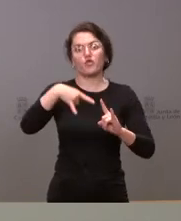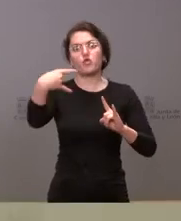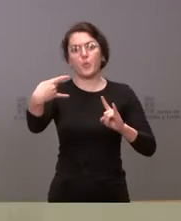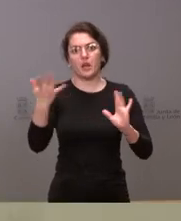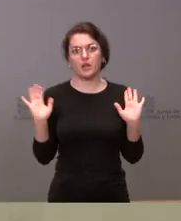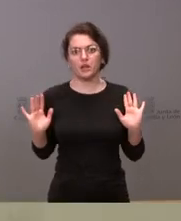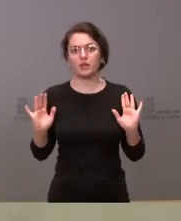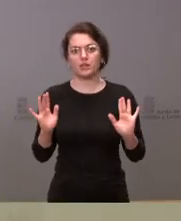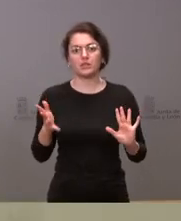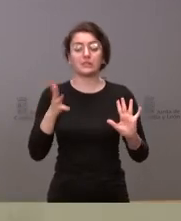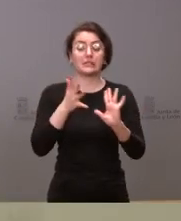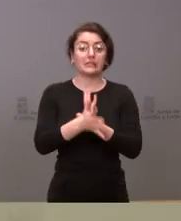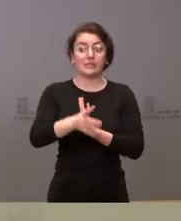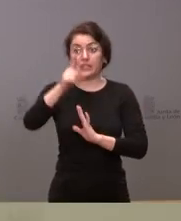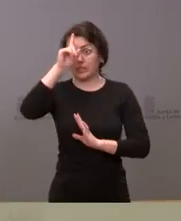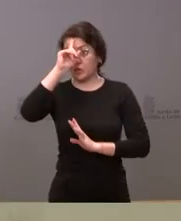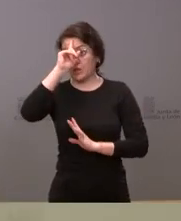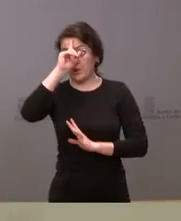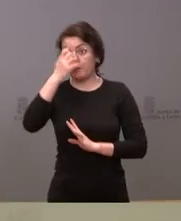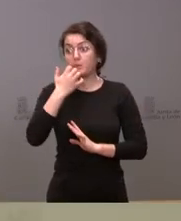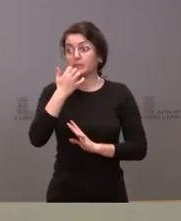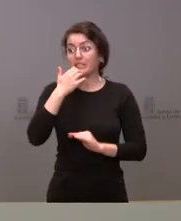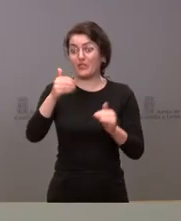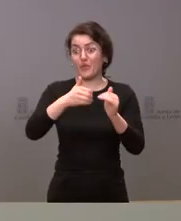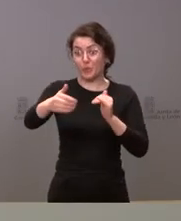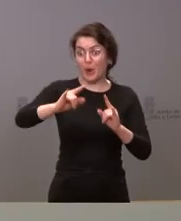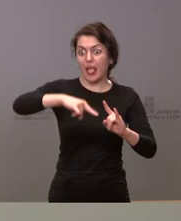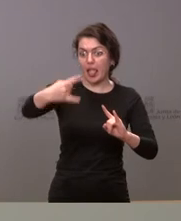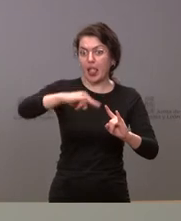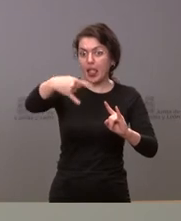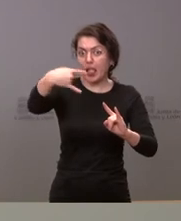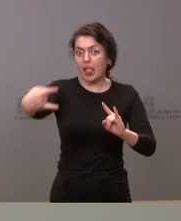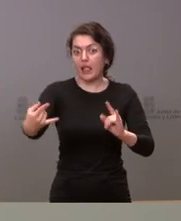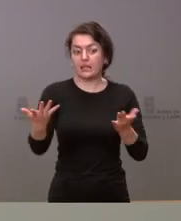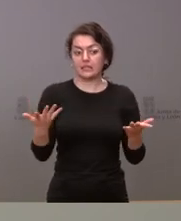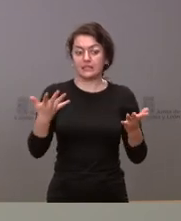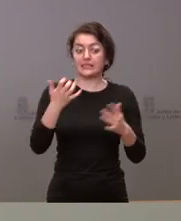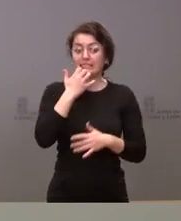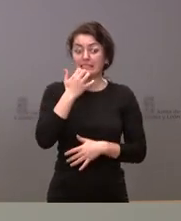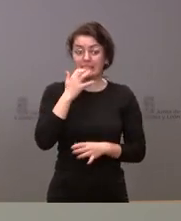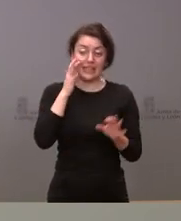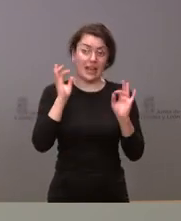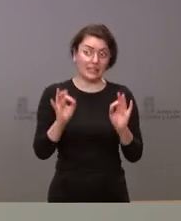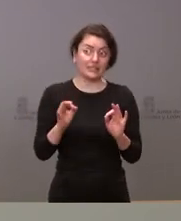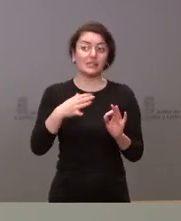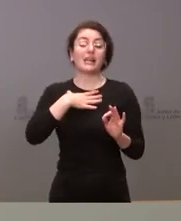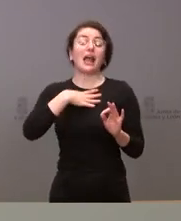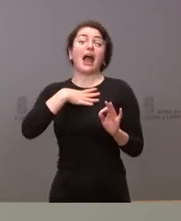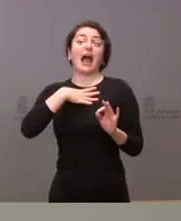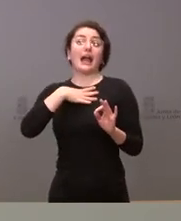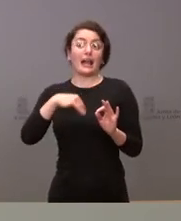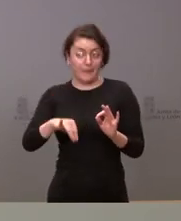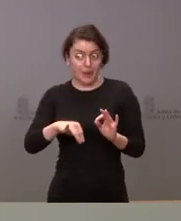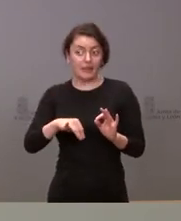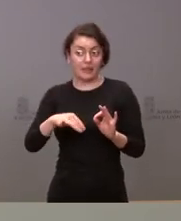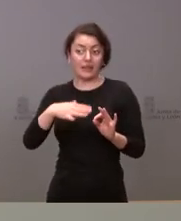y no sabemos si este será el ritmo de crecimiento para el futuro en cuyo caso sí que es verdad que podría llegar a poner en